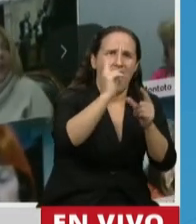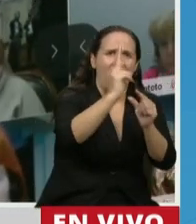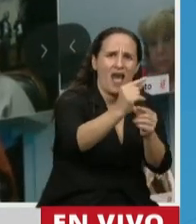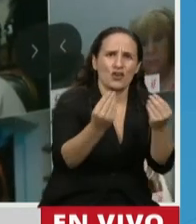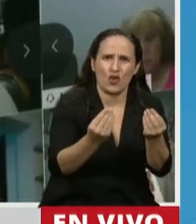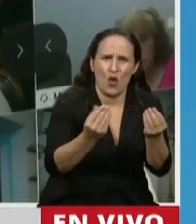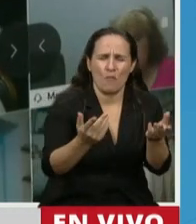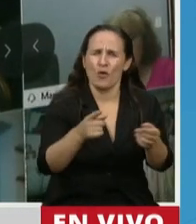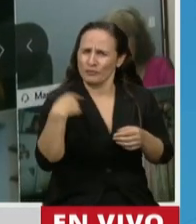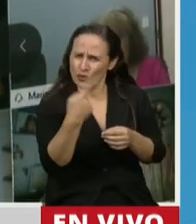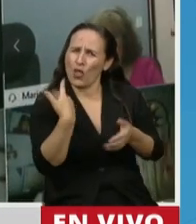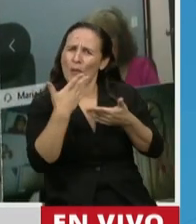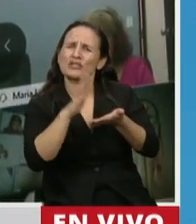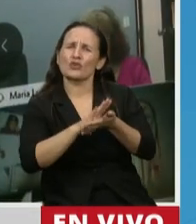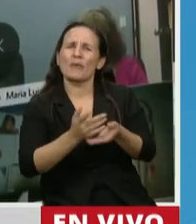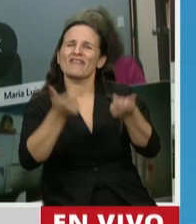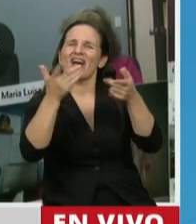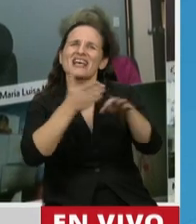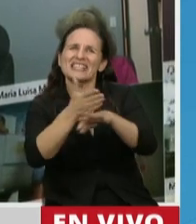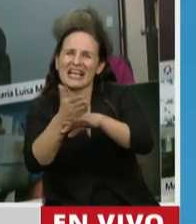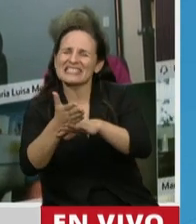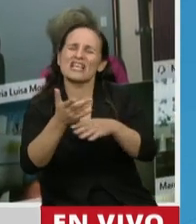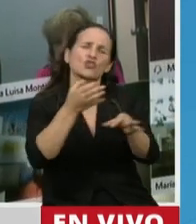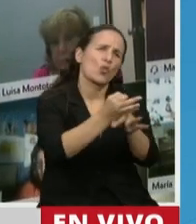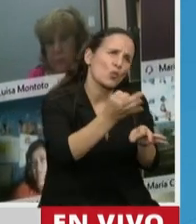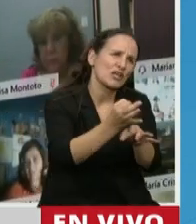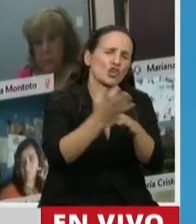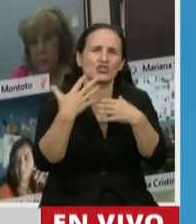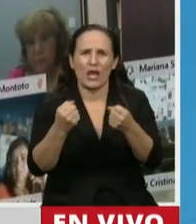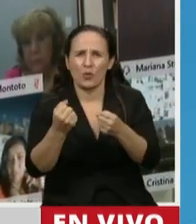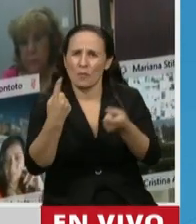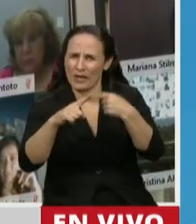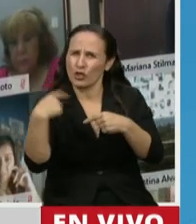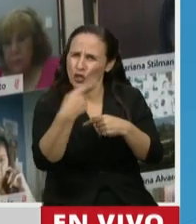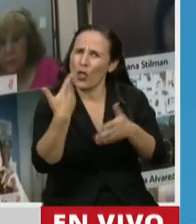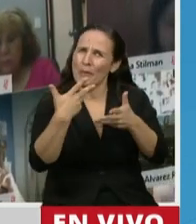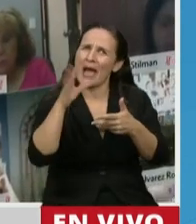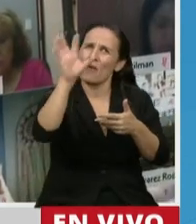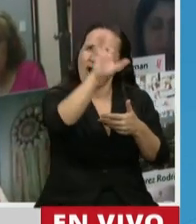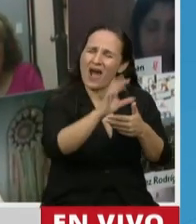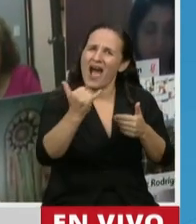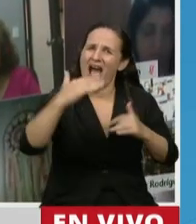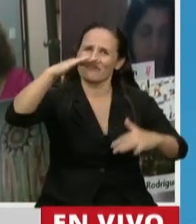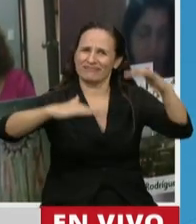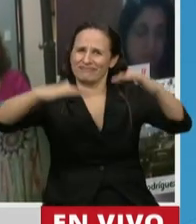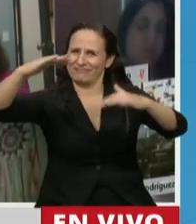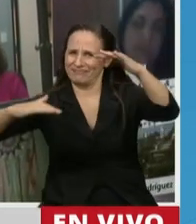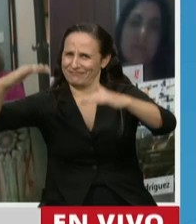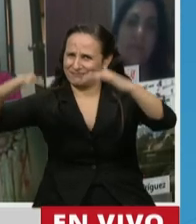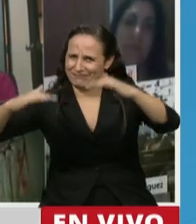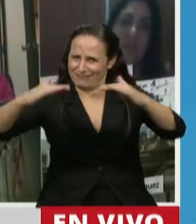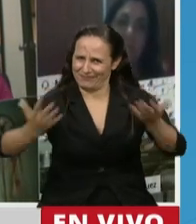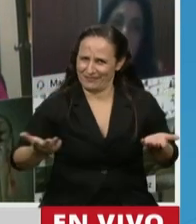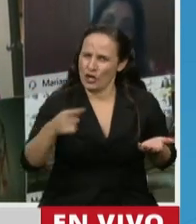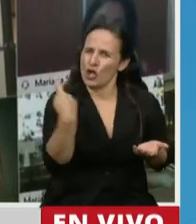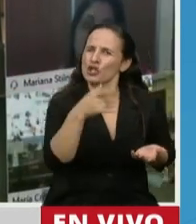este recinto hemos hablado, tanto en educación como en salud, de las inequidades locales. Sabemos que no es lo mismo el sistema de